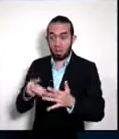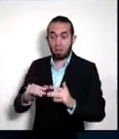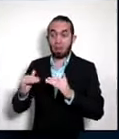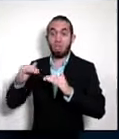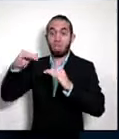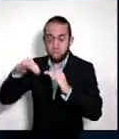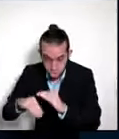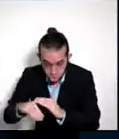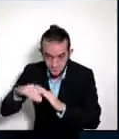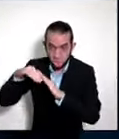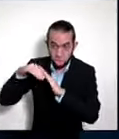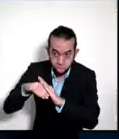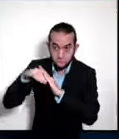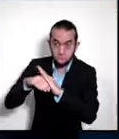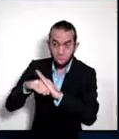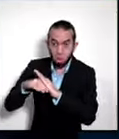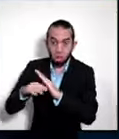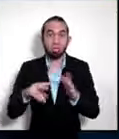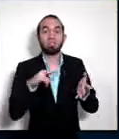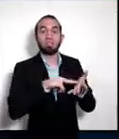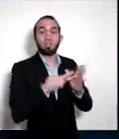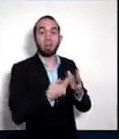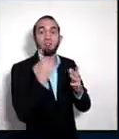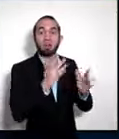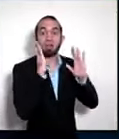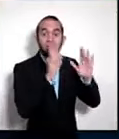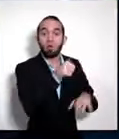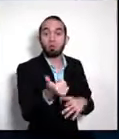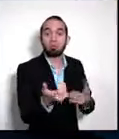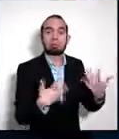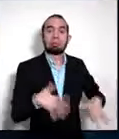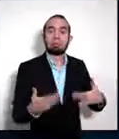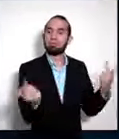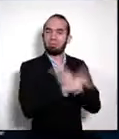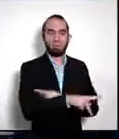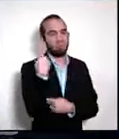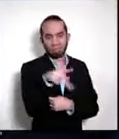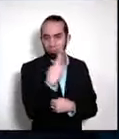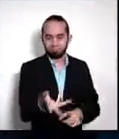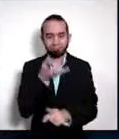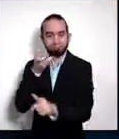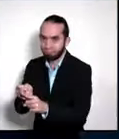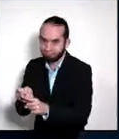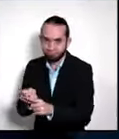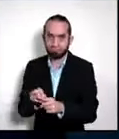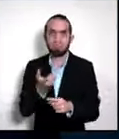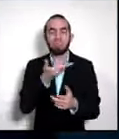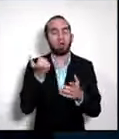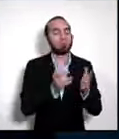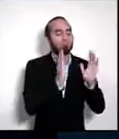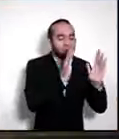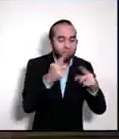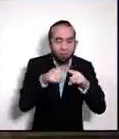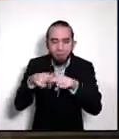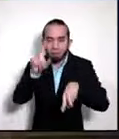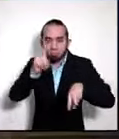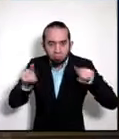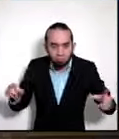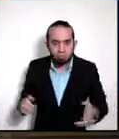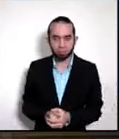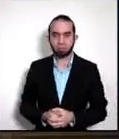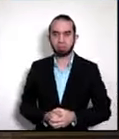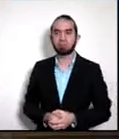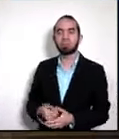bueno, el impacto va ser severo. Entonces, por eso tenemos que mirar a otros frentes. Gracias. ¿Vos?